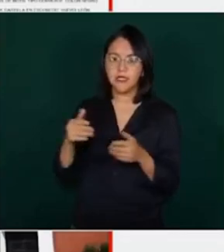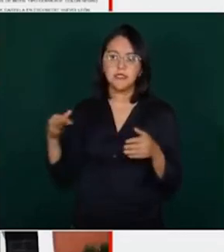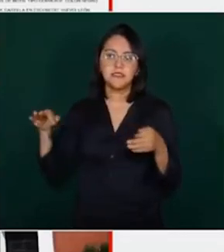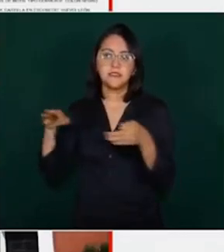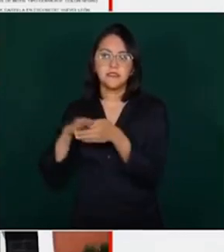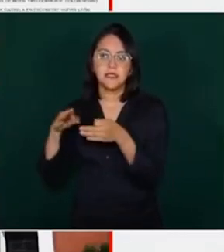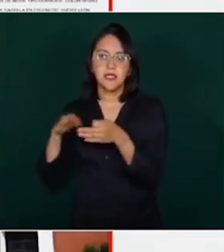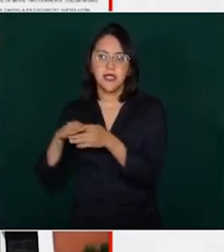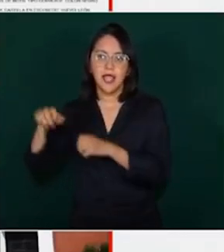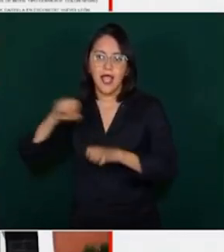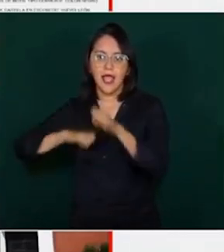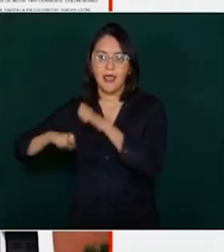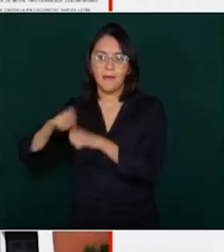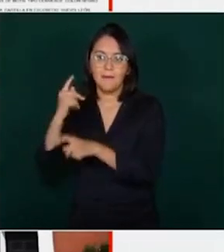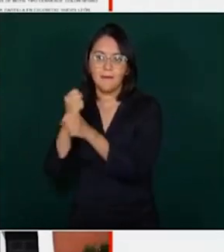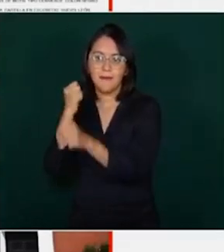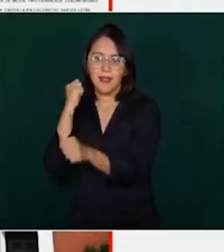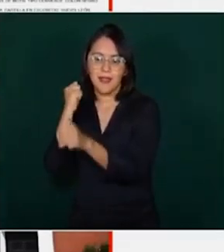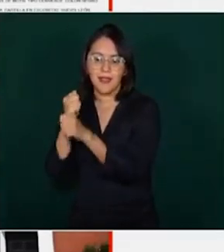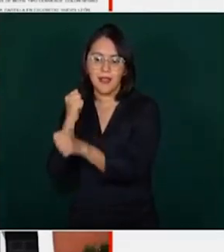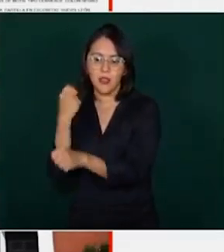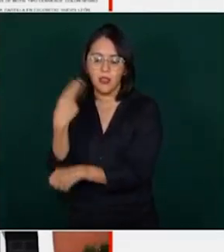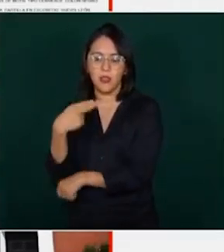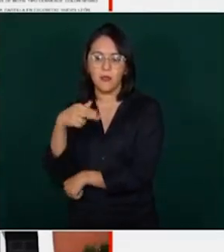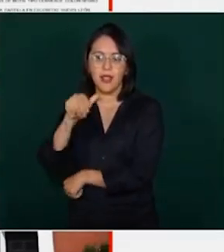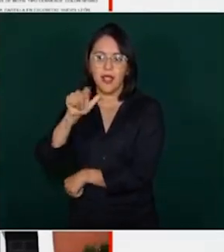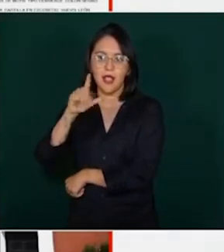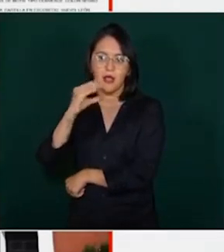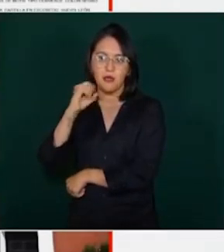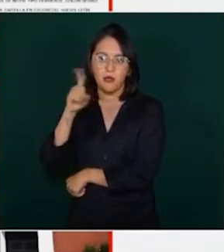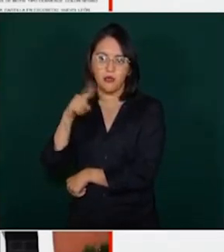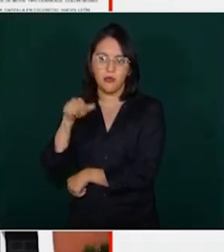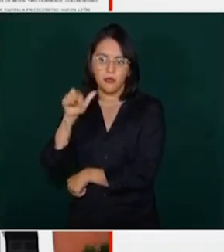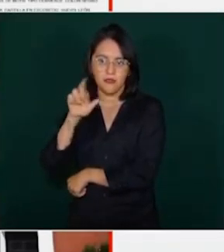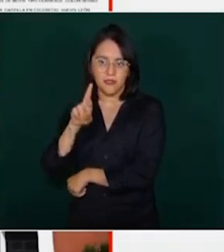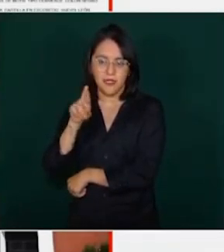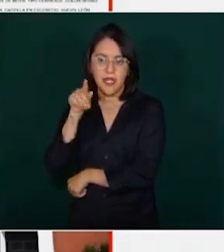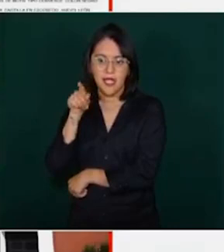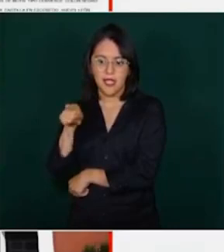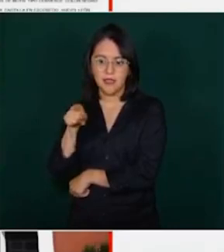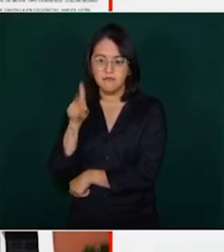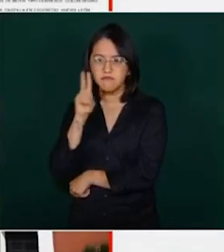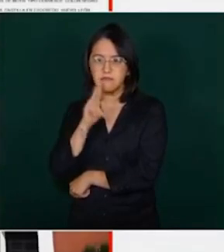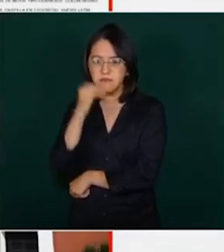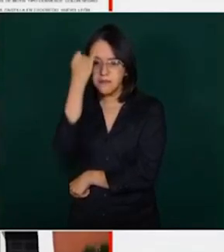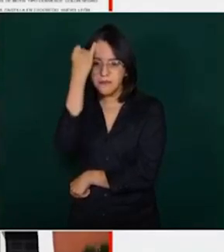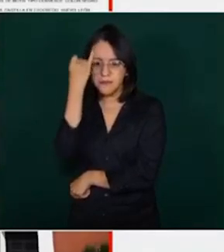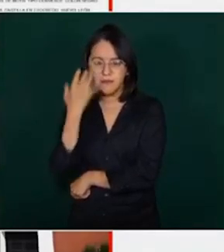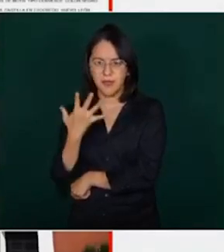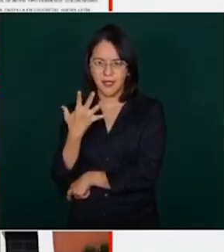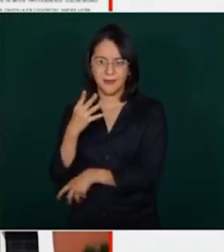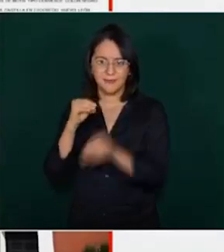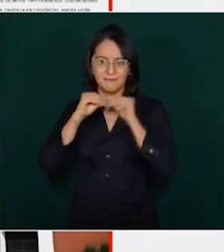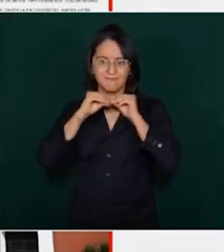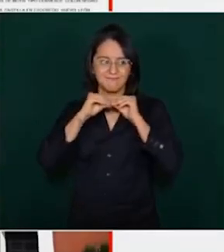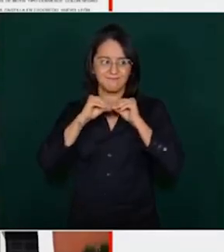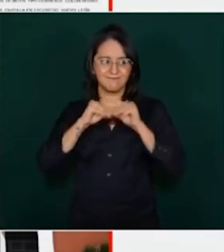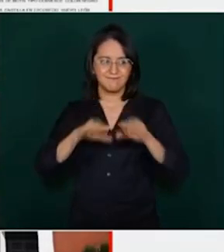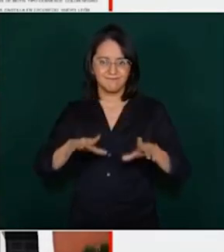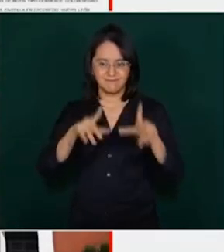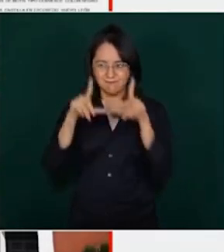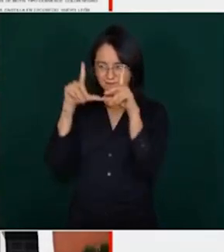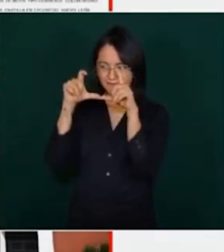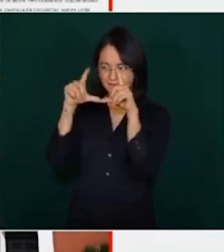de transportes Alcosa. De ahí se tomó una imagen, que es la que ha circulado